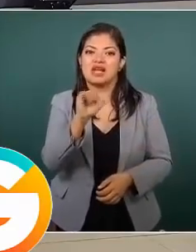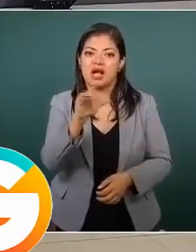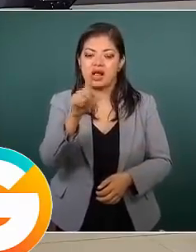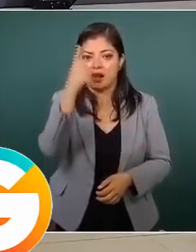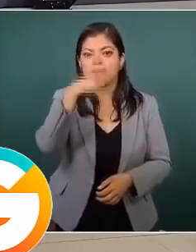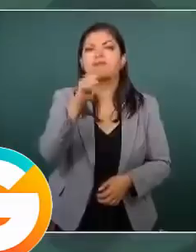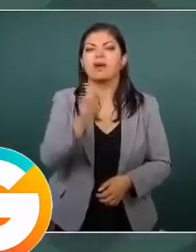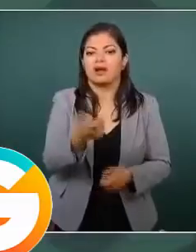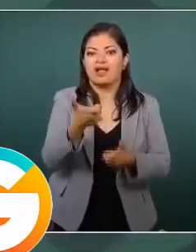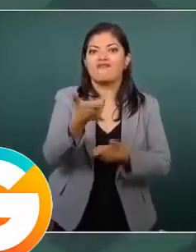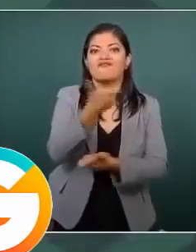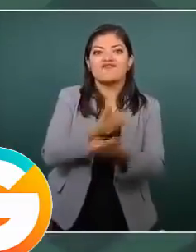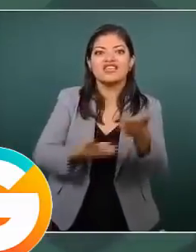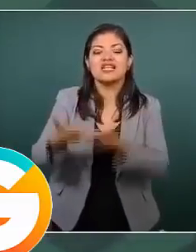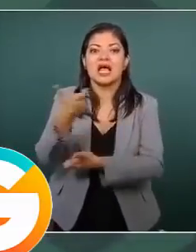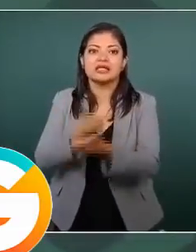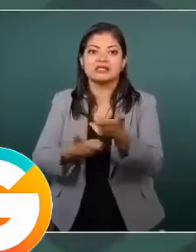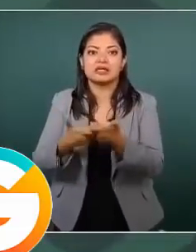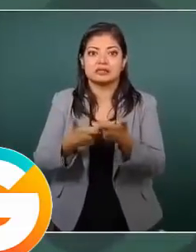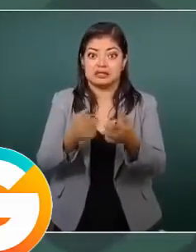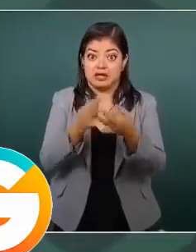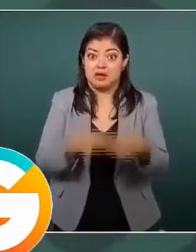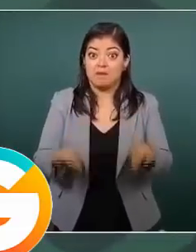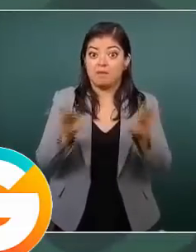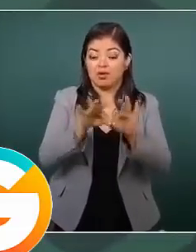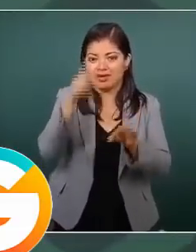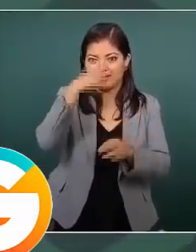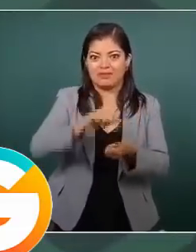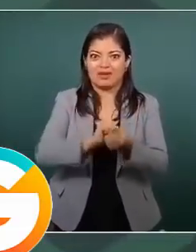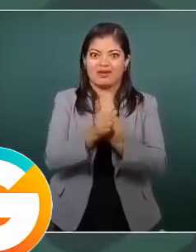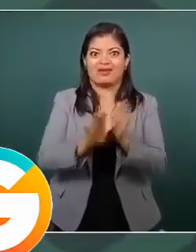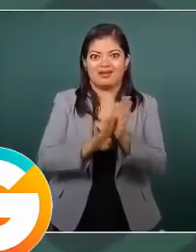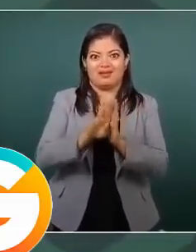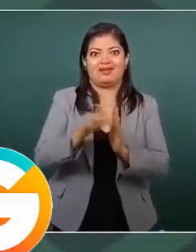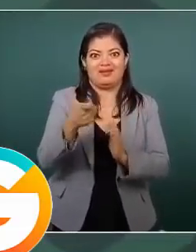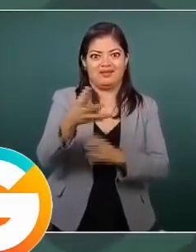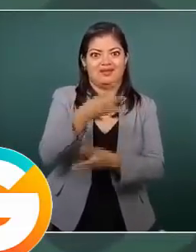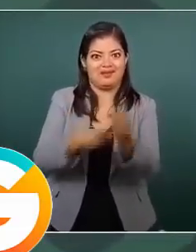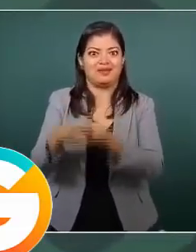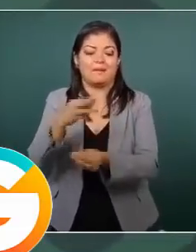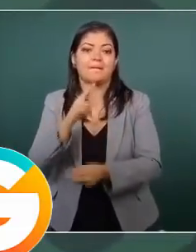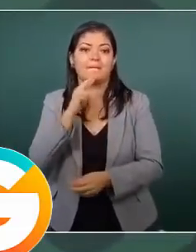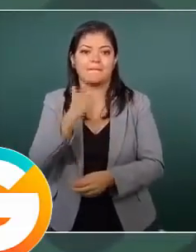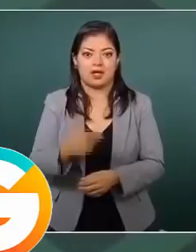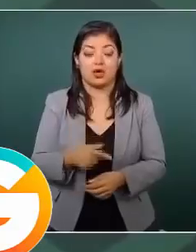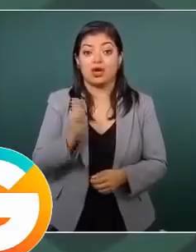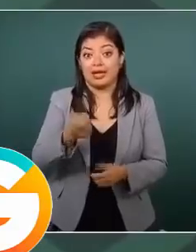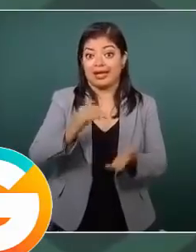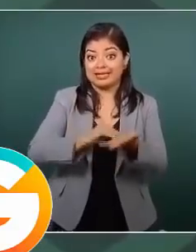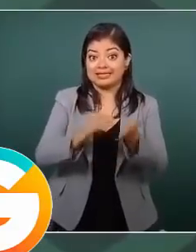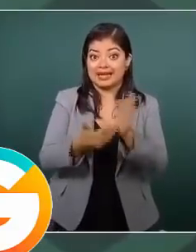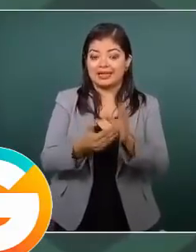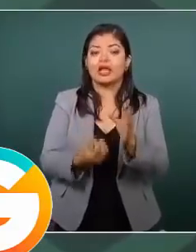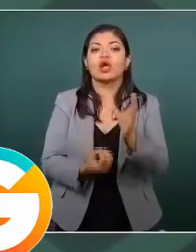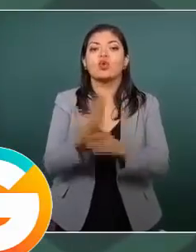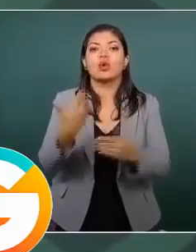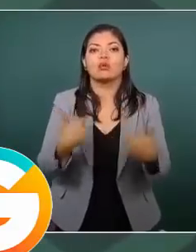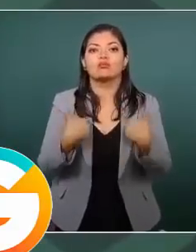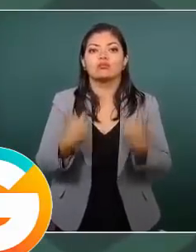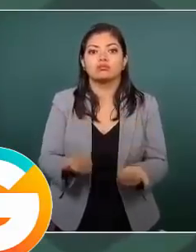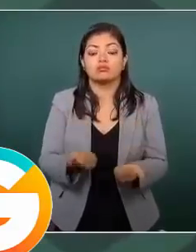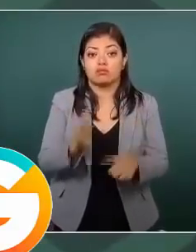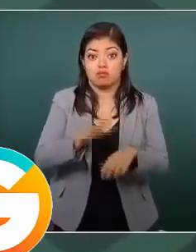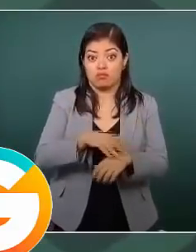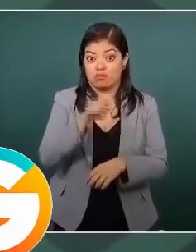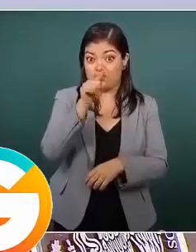jugar de verdad un papel importante en el proceso de reactivación. Una estrategia que nos permita aprovechar el nuevo entendimiento que usted, con